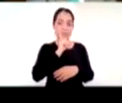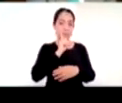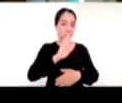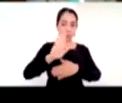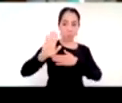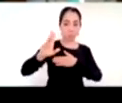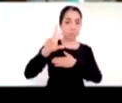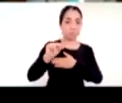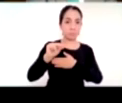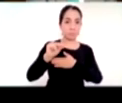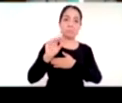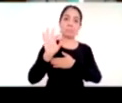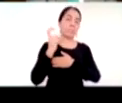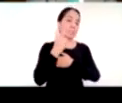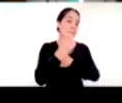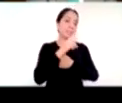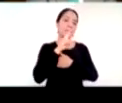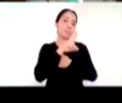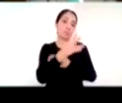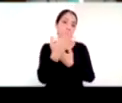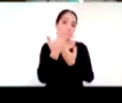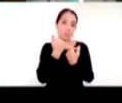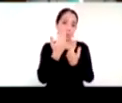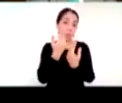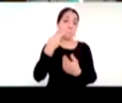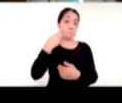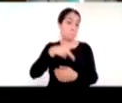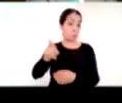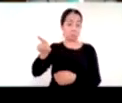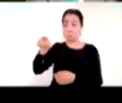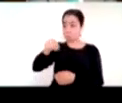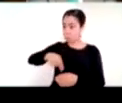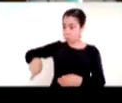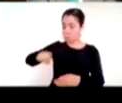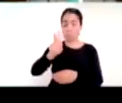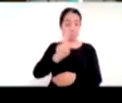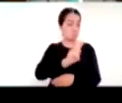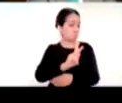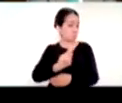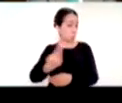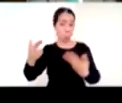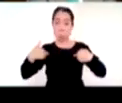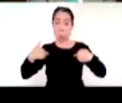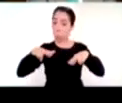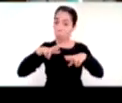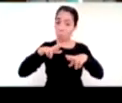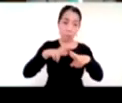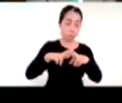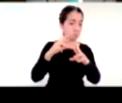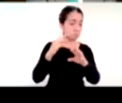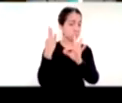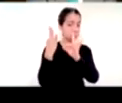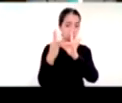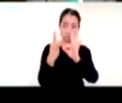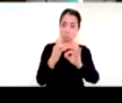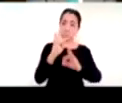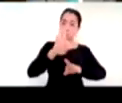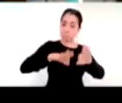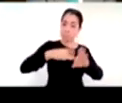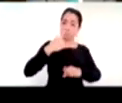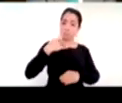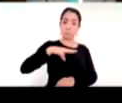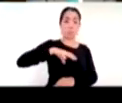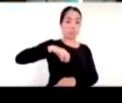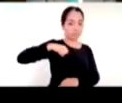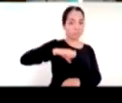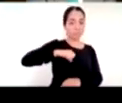creo que que las familias digan que 9 de cada 10 consideran que esta estrategia funcionó habla de ese rol social que la